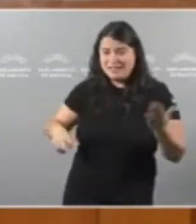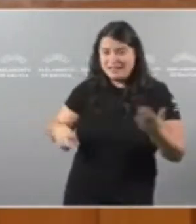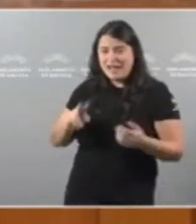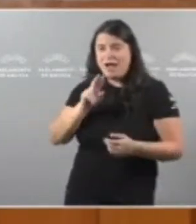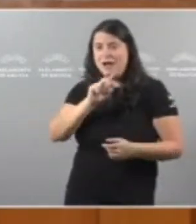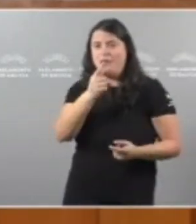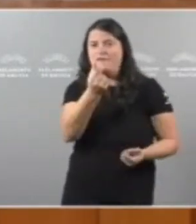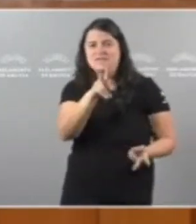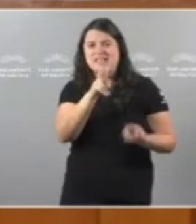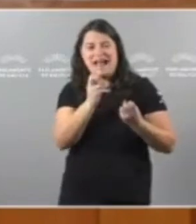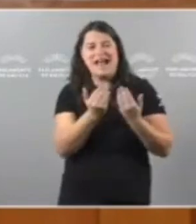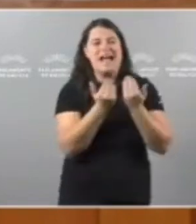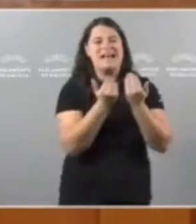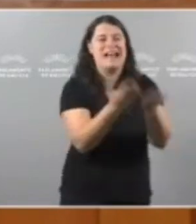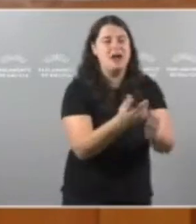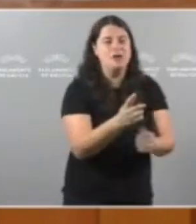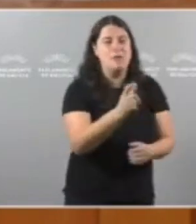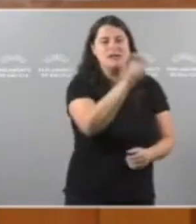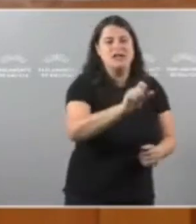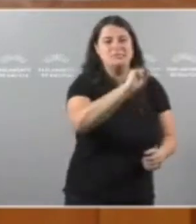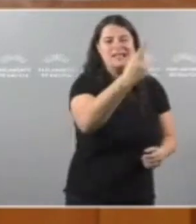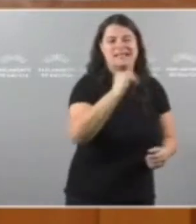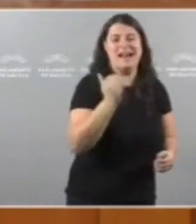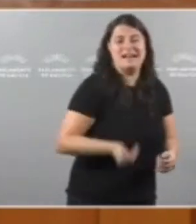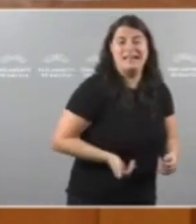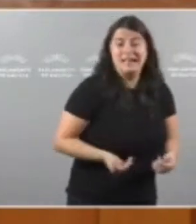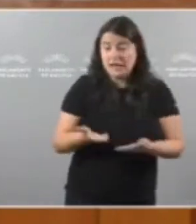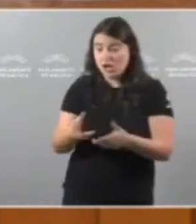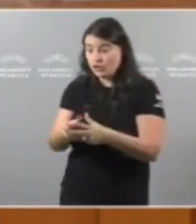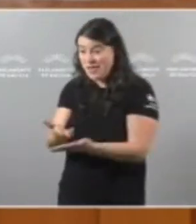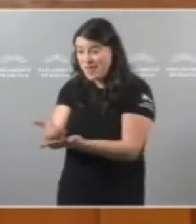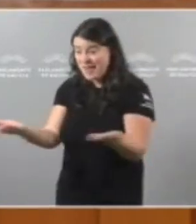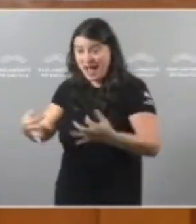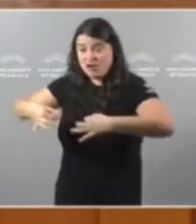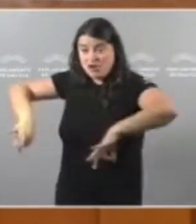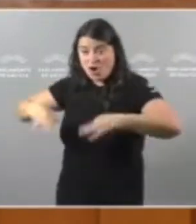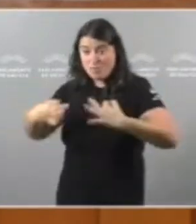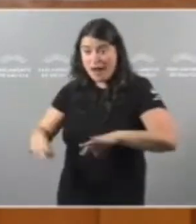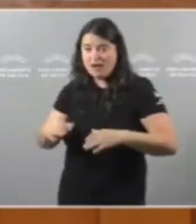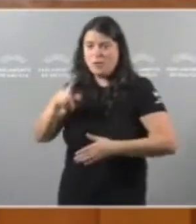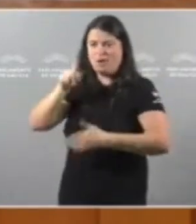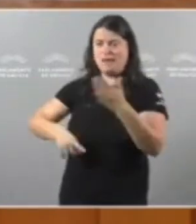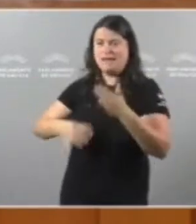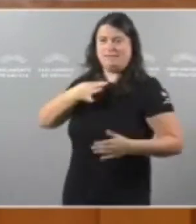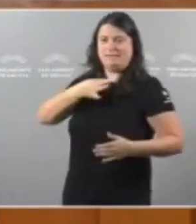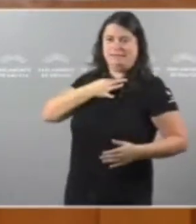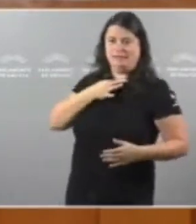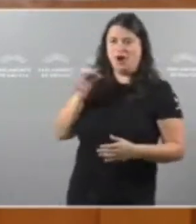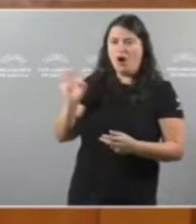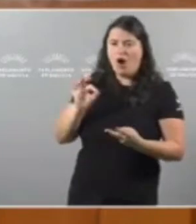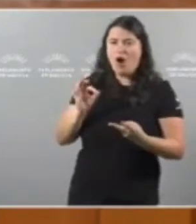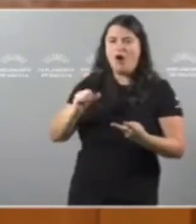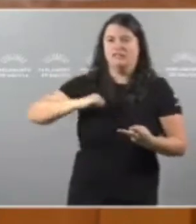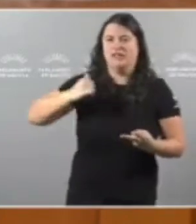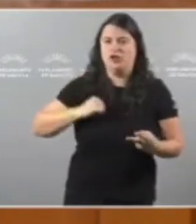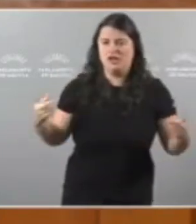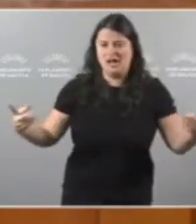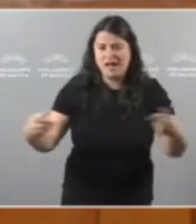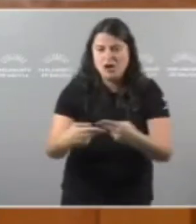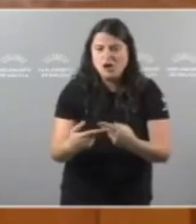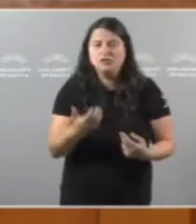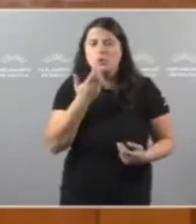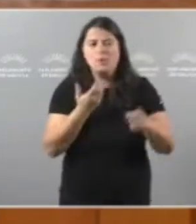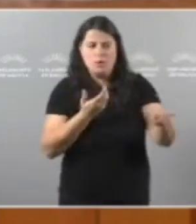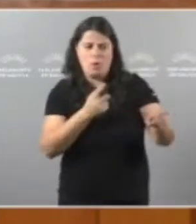fiscal aos máis ricos Mentre xa xente do común non chega a fin de mes Ou recortan en sanidade Deberían